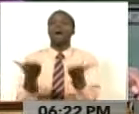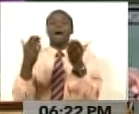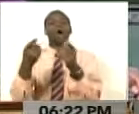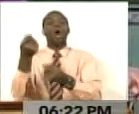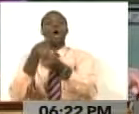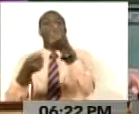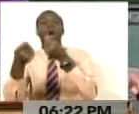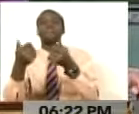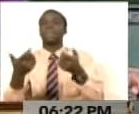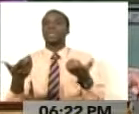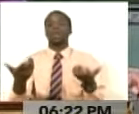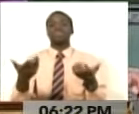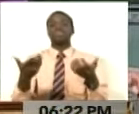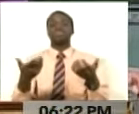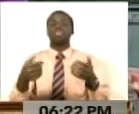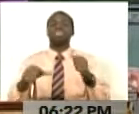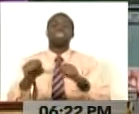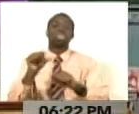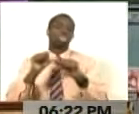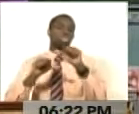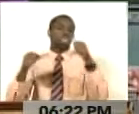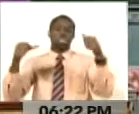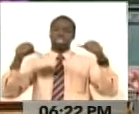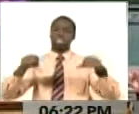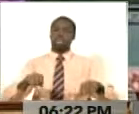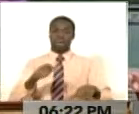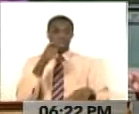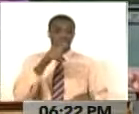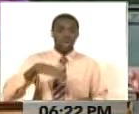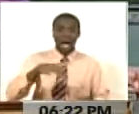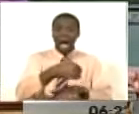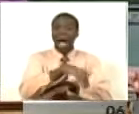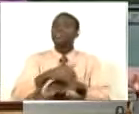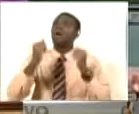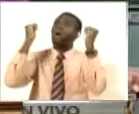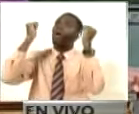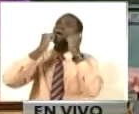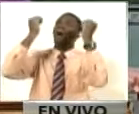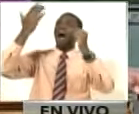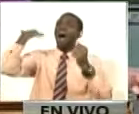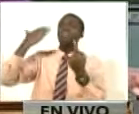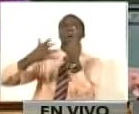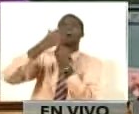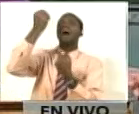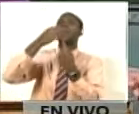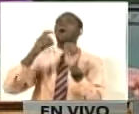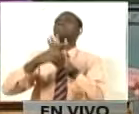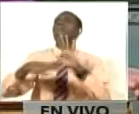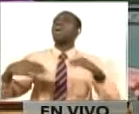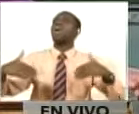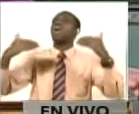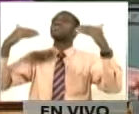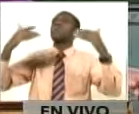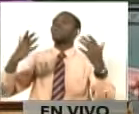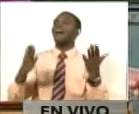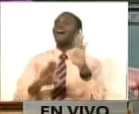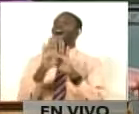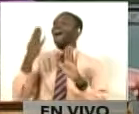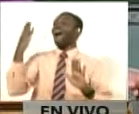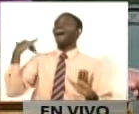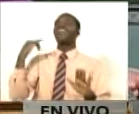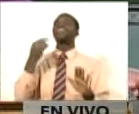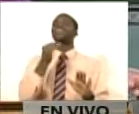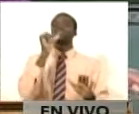cuando vemos un pueblo en las calles defendiendo los ingentes derechos adquiridos que habían recuperado con el gobierno